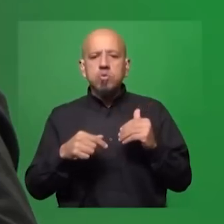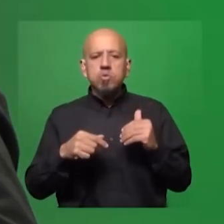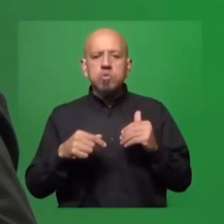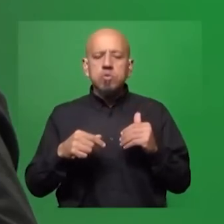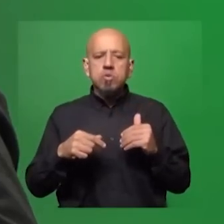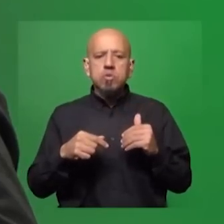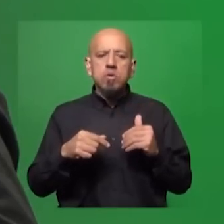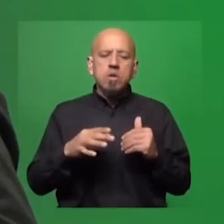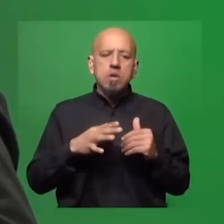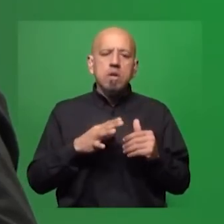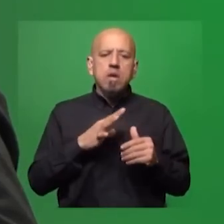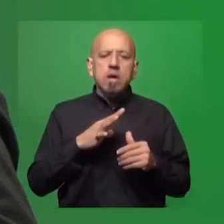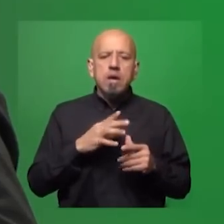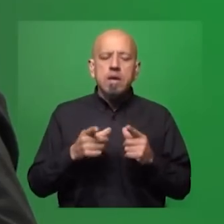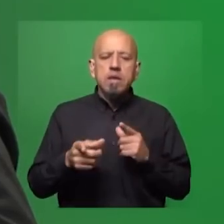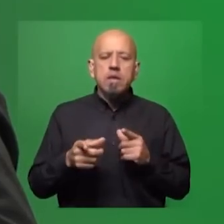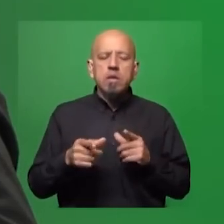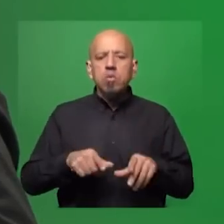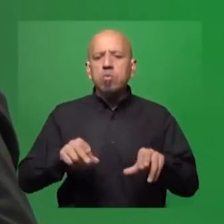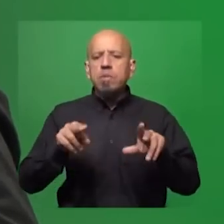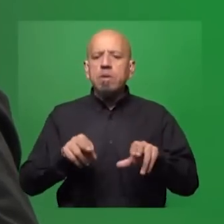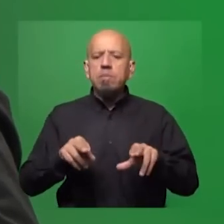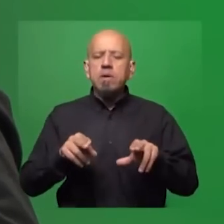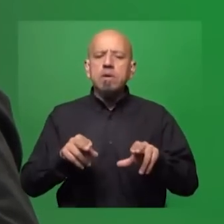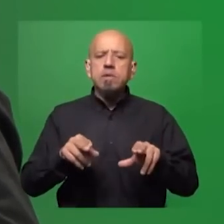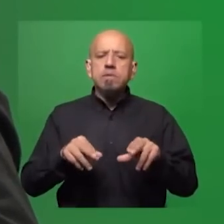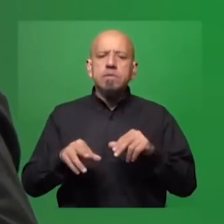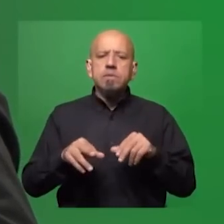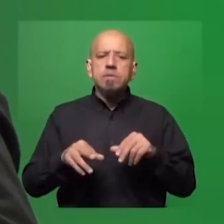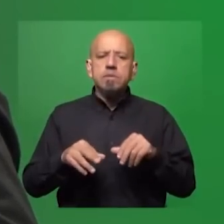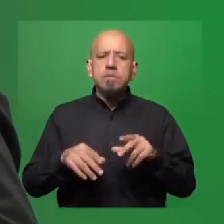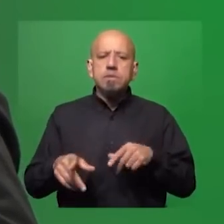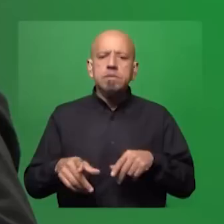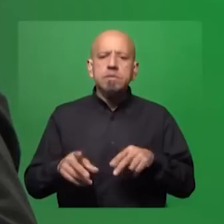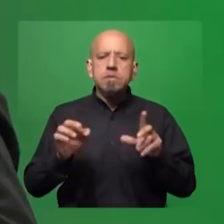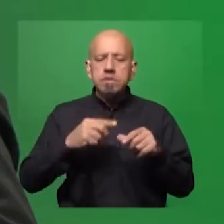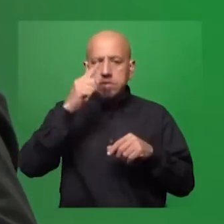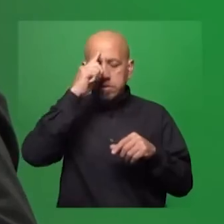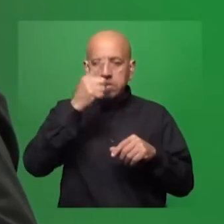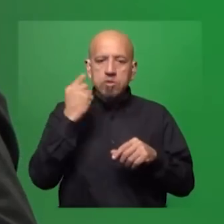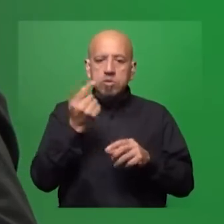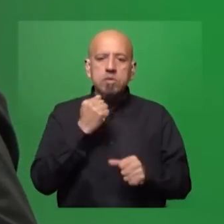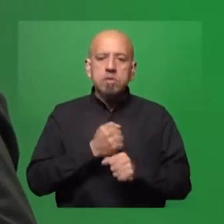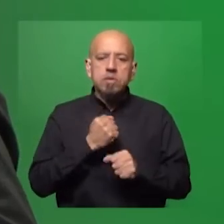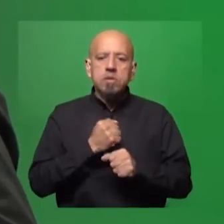Tenemos una misma... Nos paramos en la misma distribución internacional del trabajo.